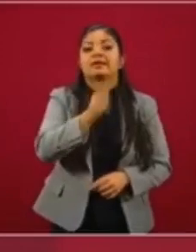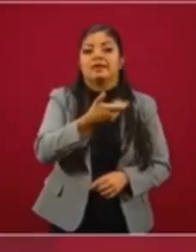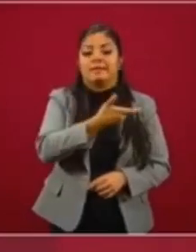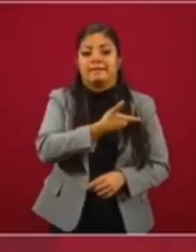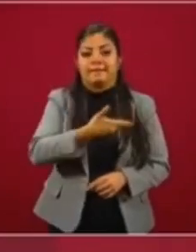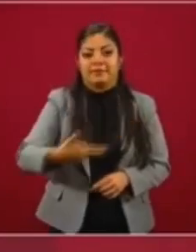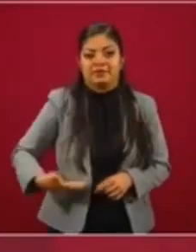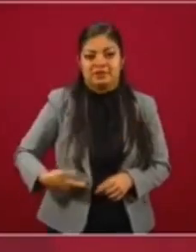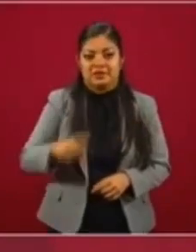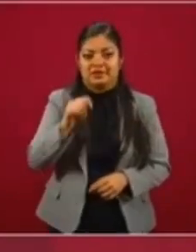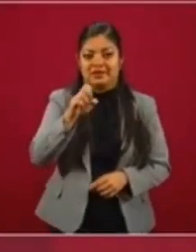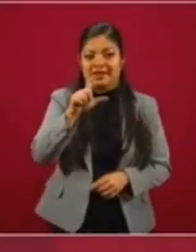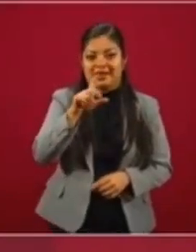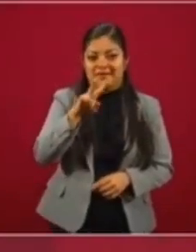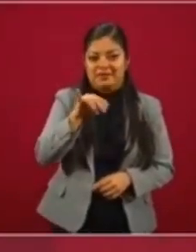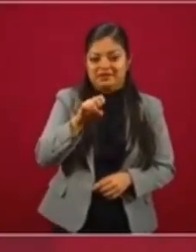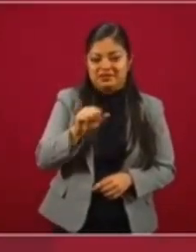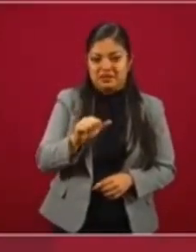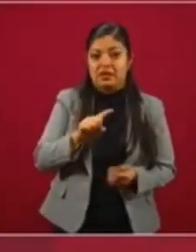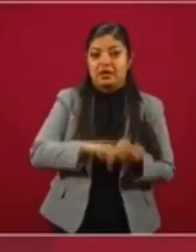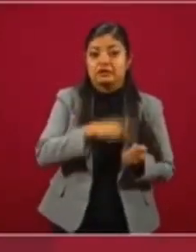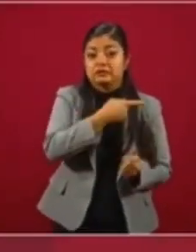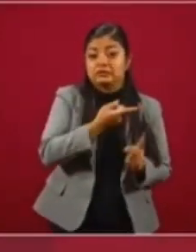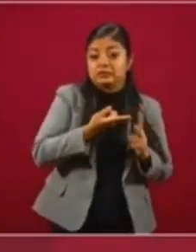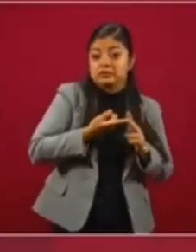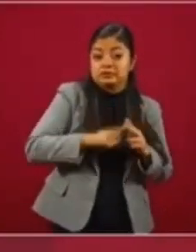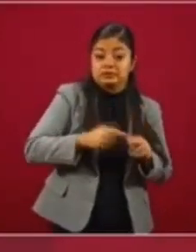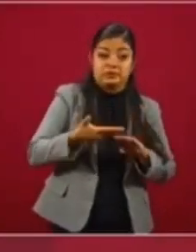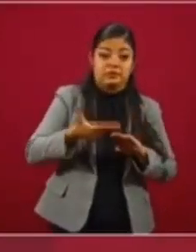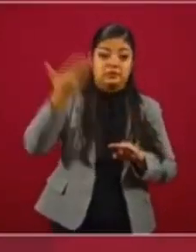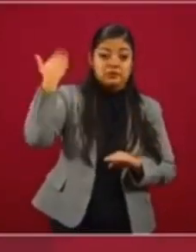emprendí este proyecto hace ya 23 años.